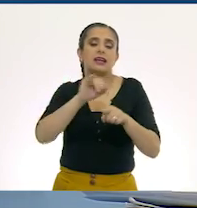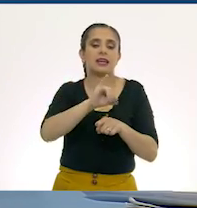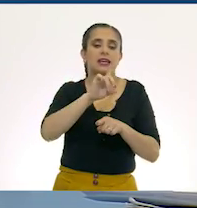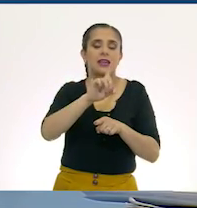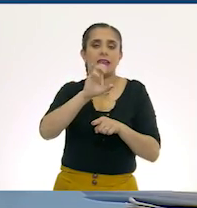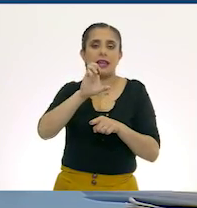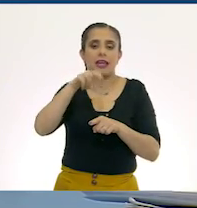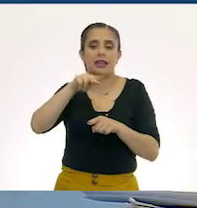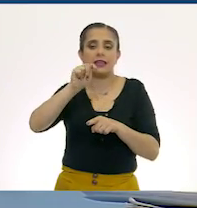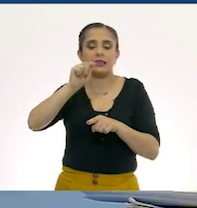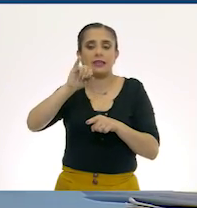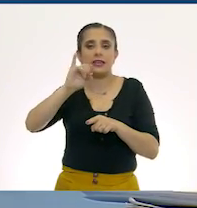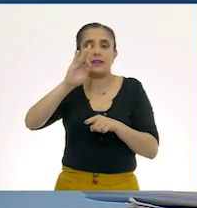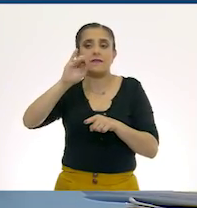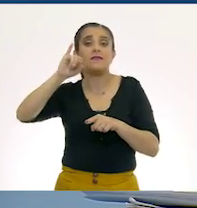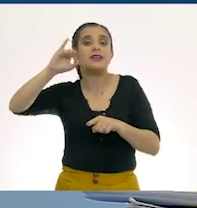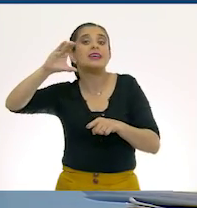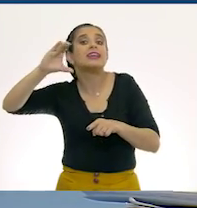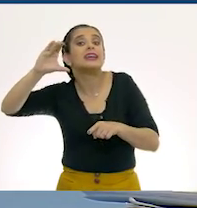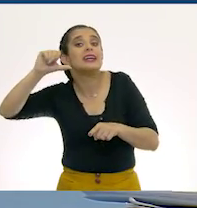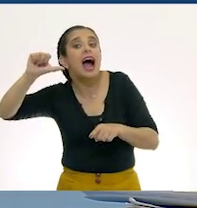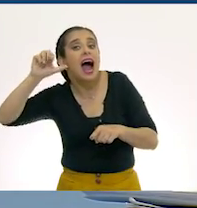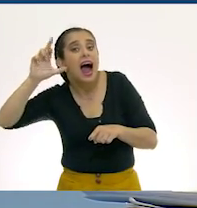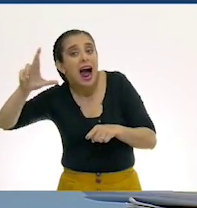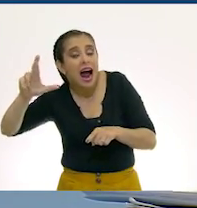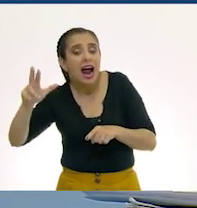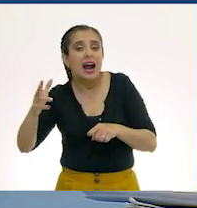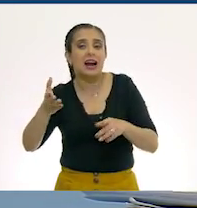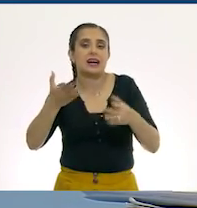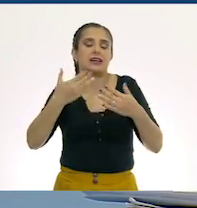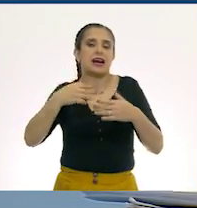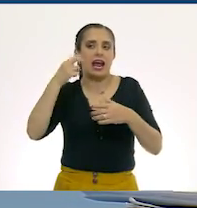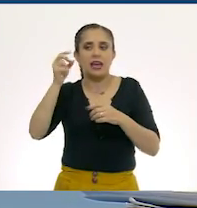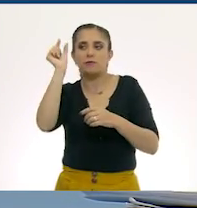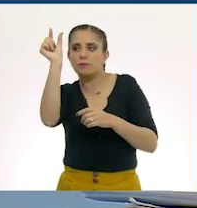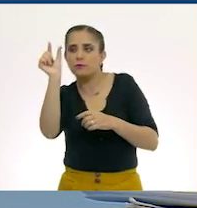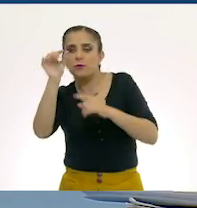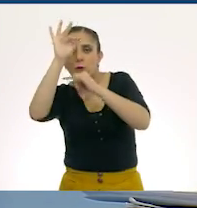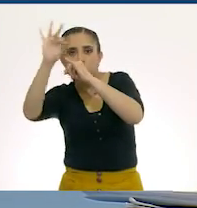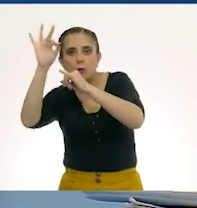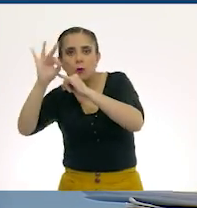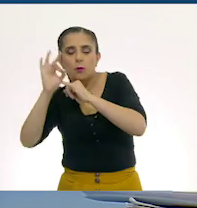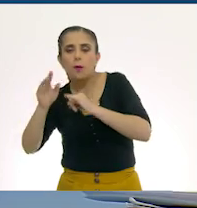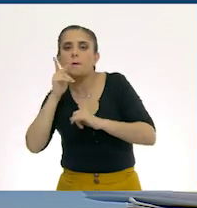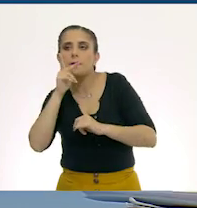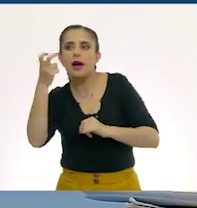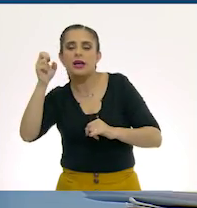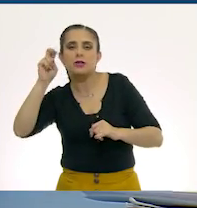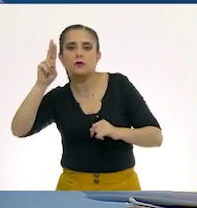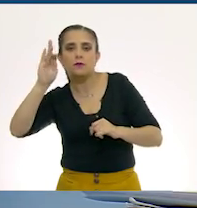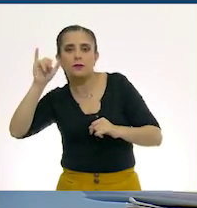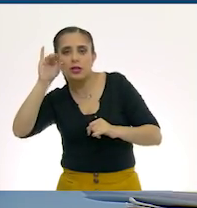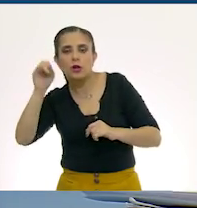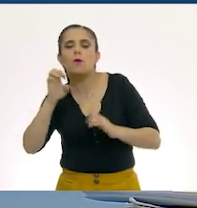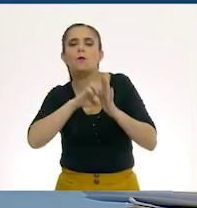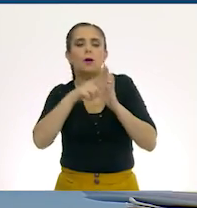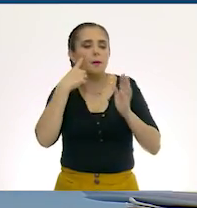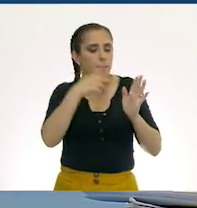canalizar, o como en mi periódico, en la misma noticia que también estaba la palabra,